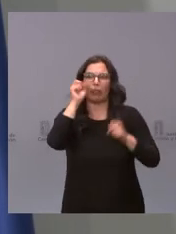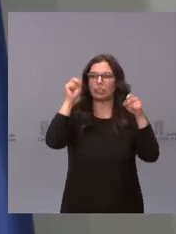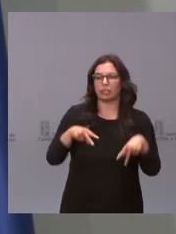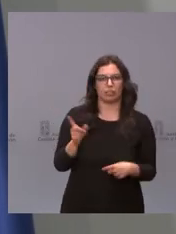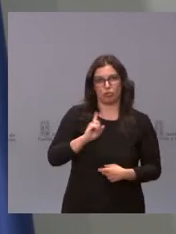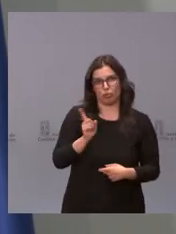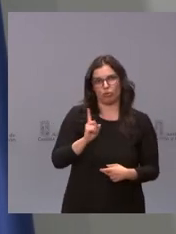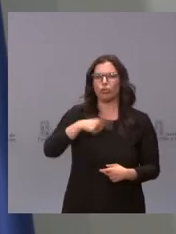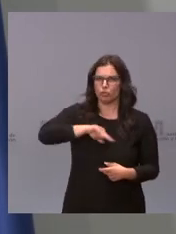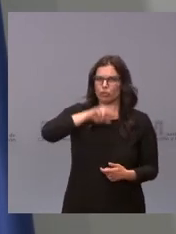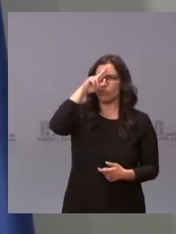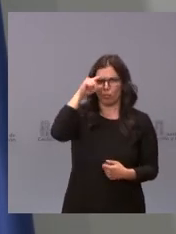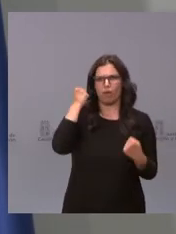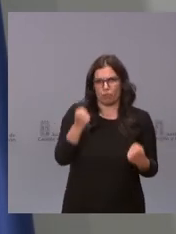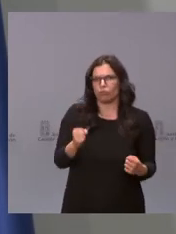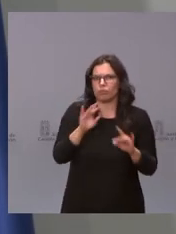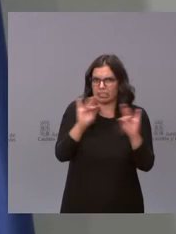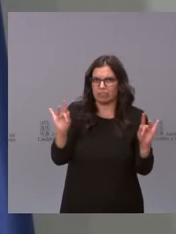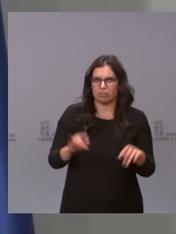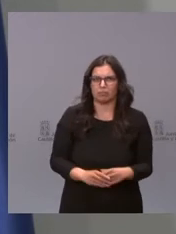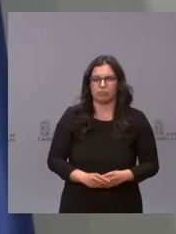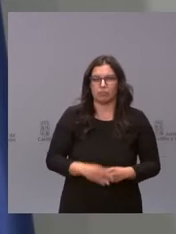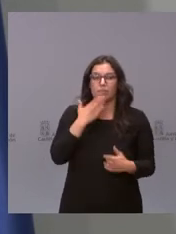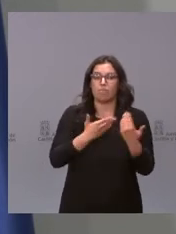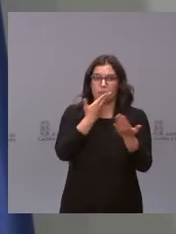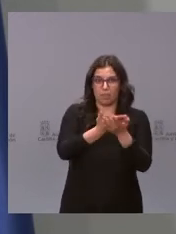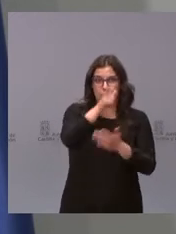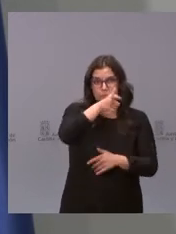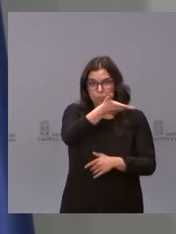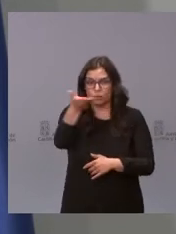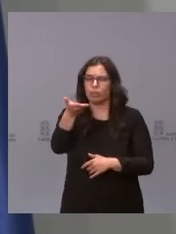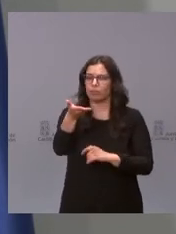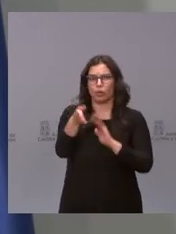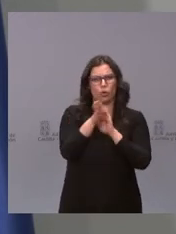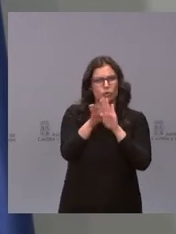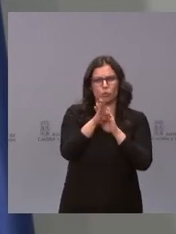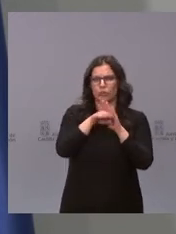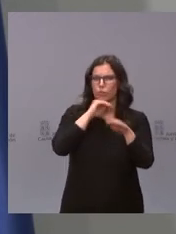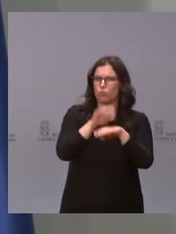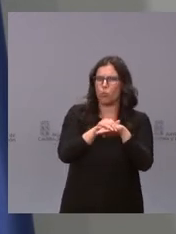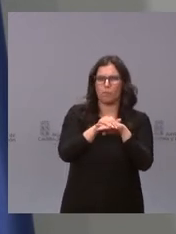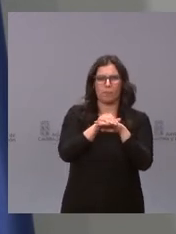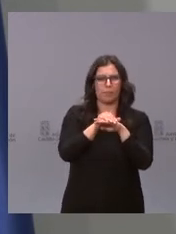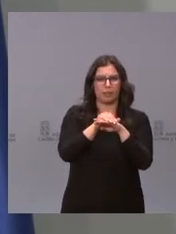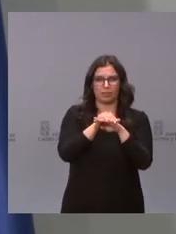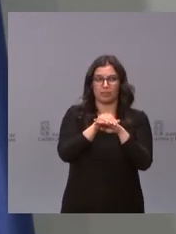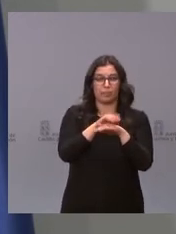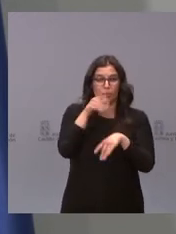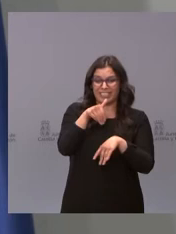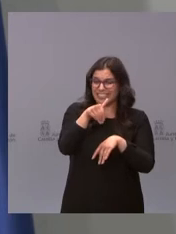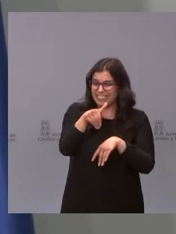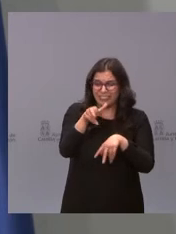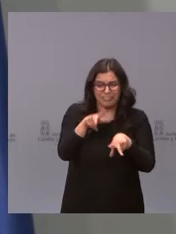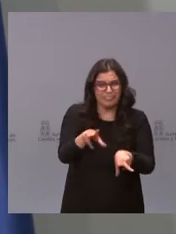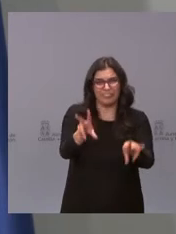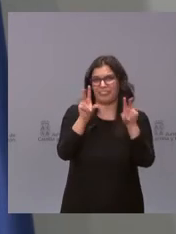preocupados, muy preocupados, le pedimos a la población que siga cumpliendo con las medidas, que nos queda muy poco, muy poco,